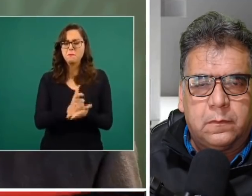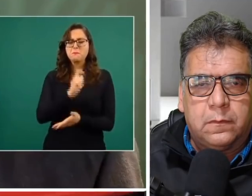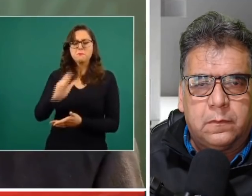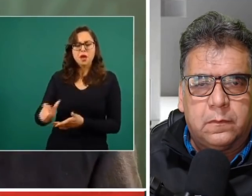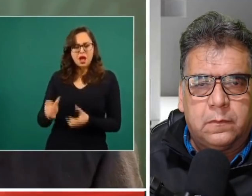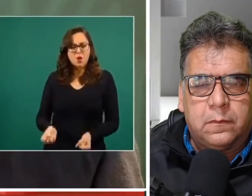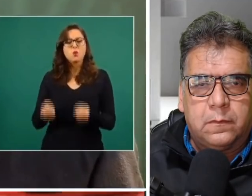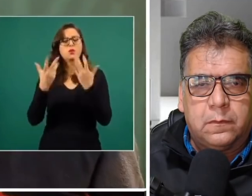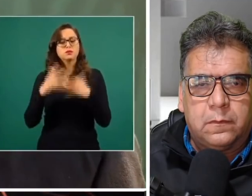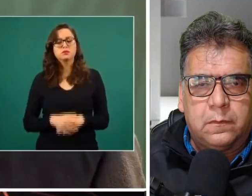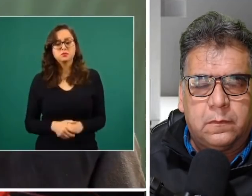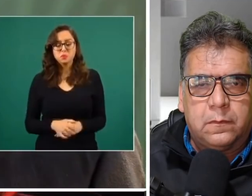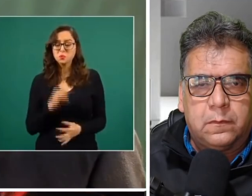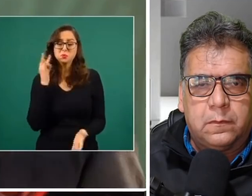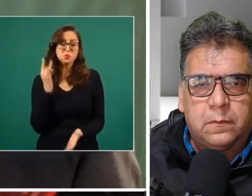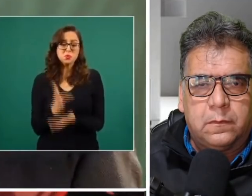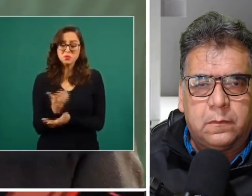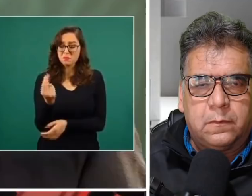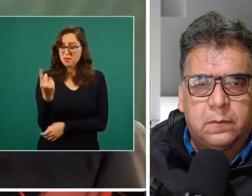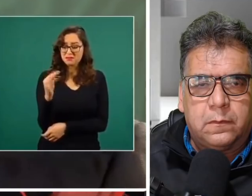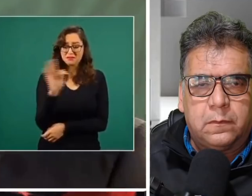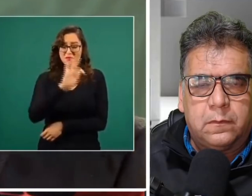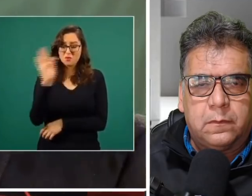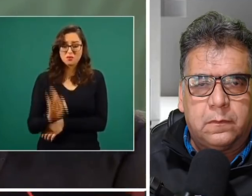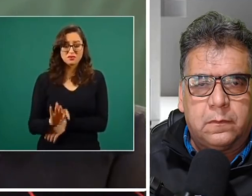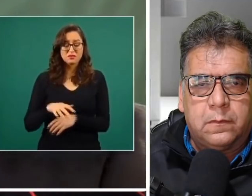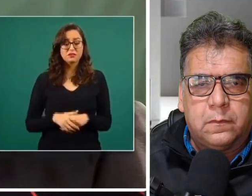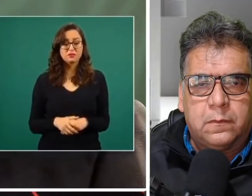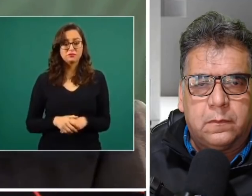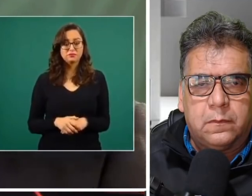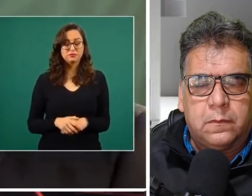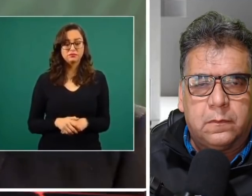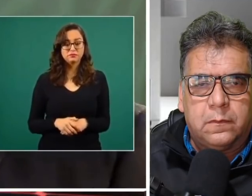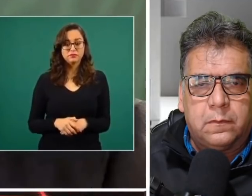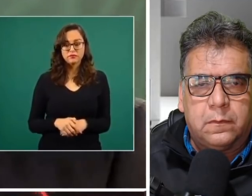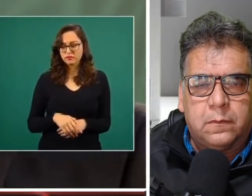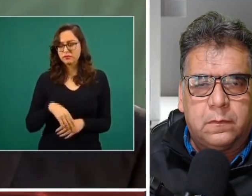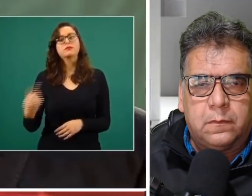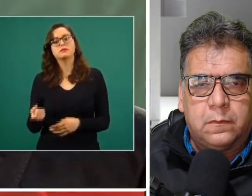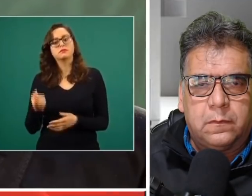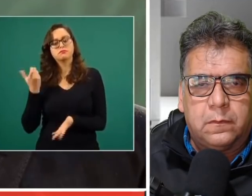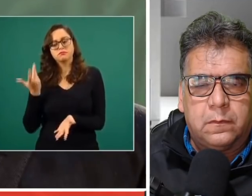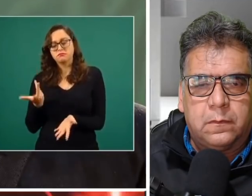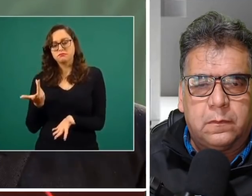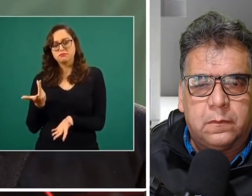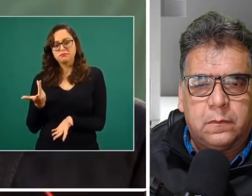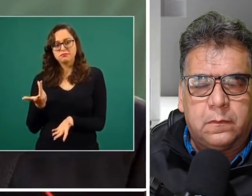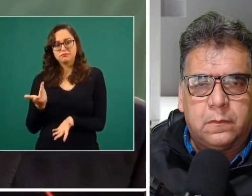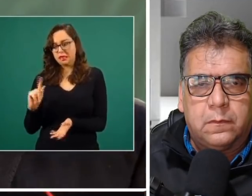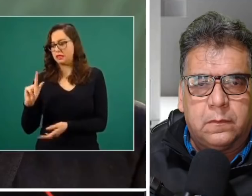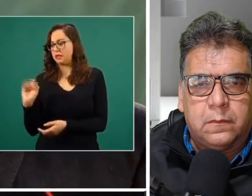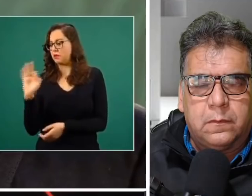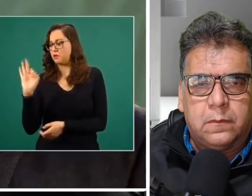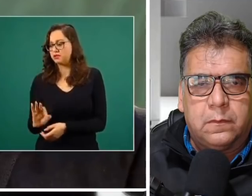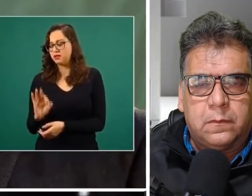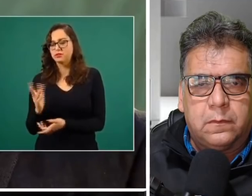cuesta el gas en el mercado y quién paga ese subsidio Pemex miles de